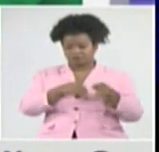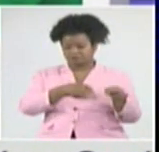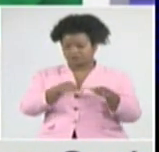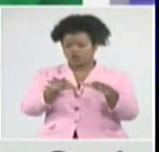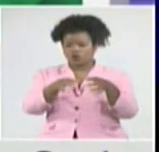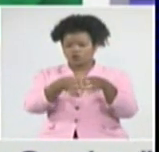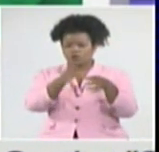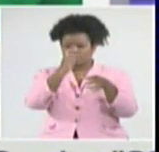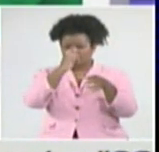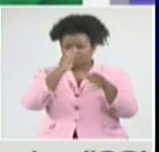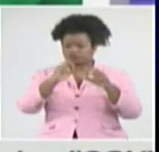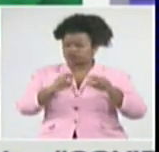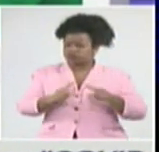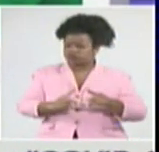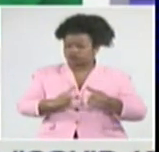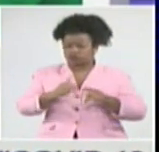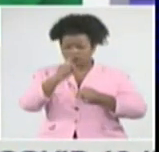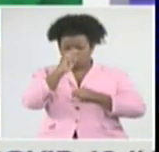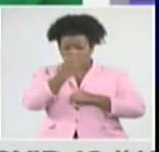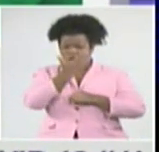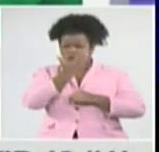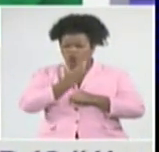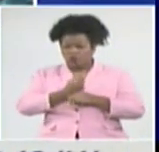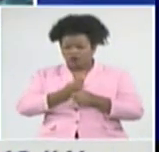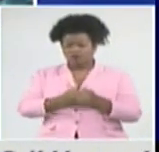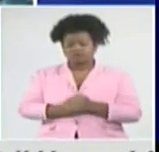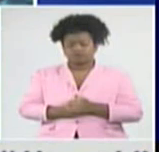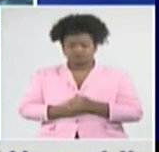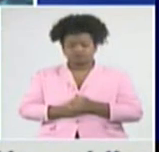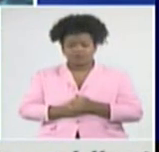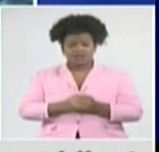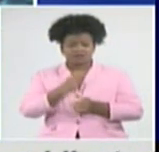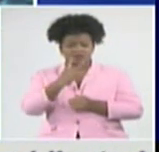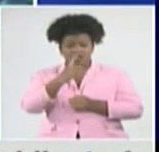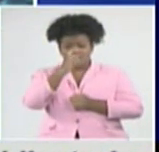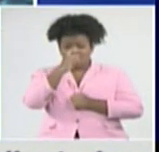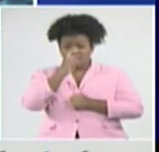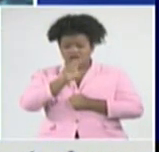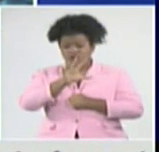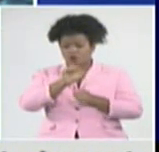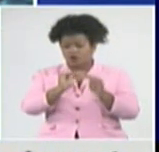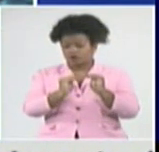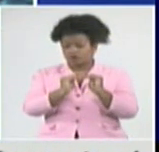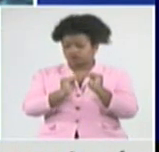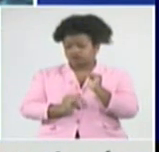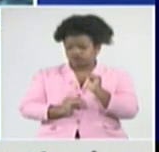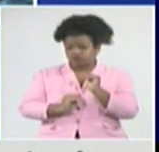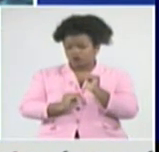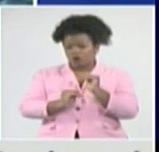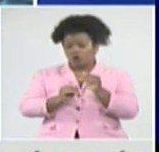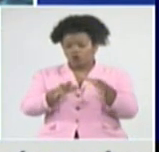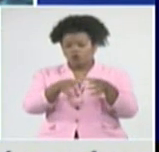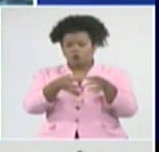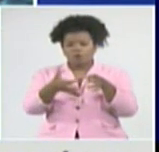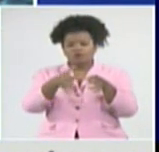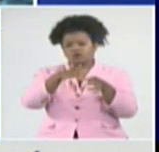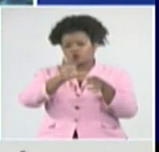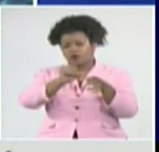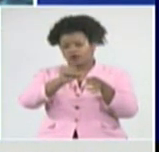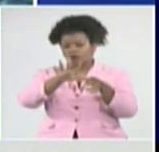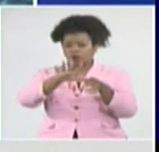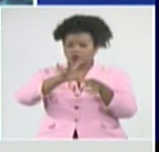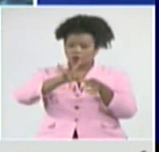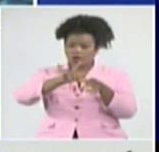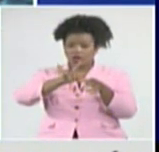edades jóvenes. Tres menores de 50 años de edad. Entre 50 y 59. 10